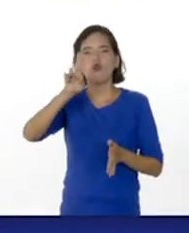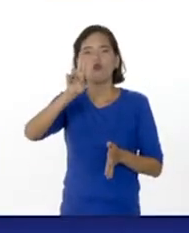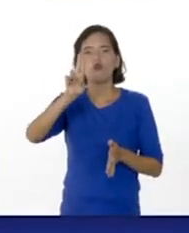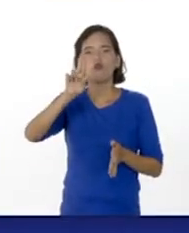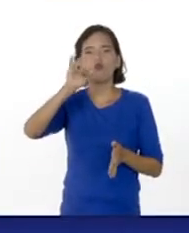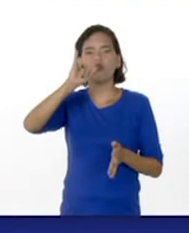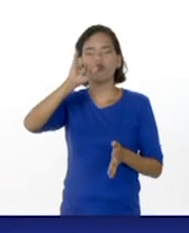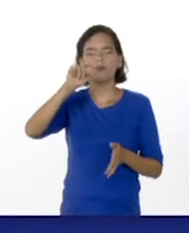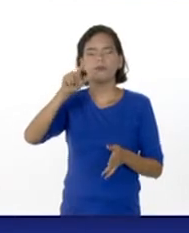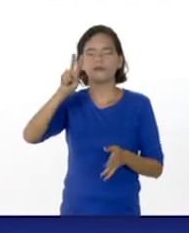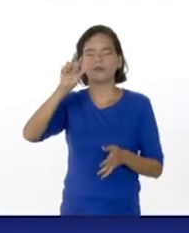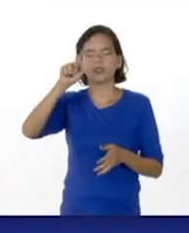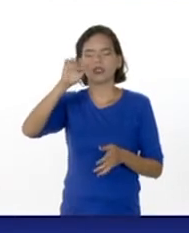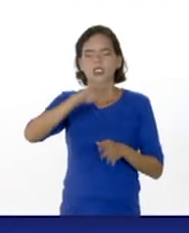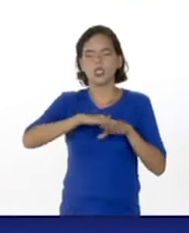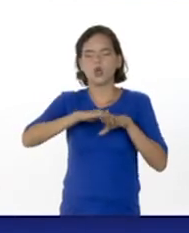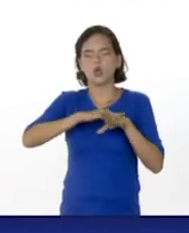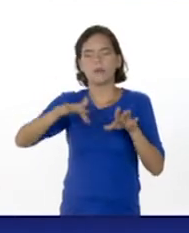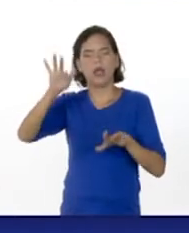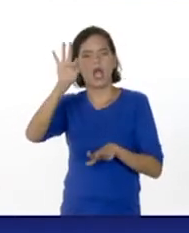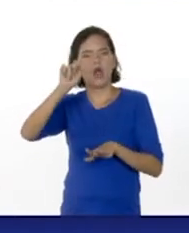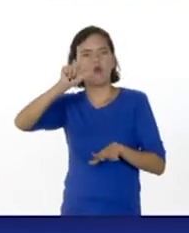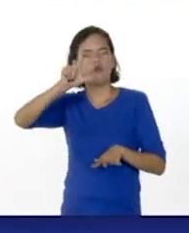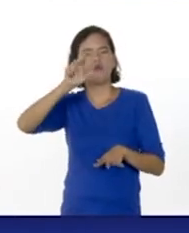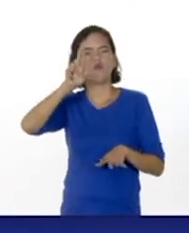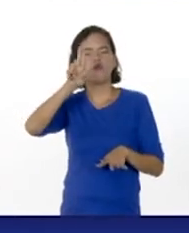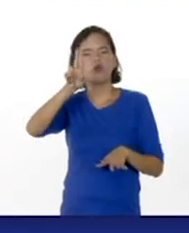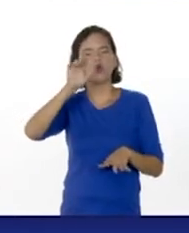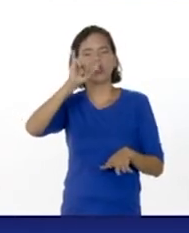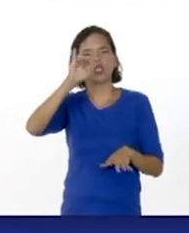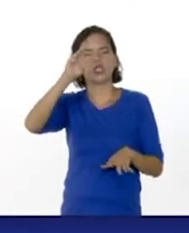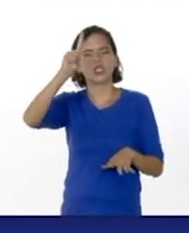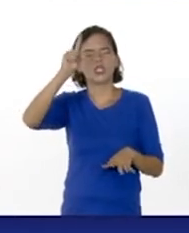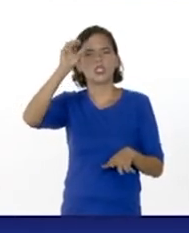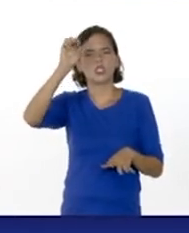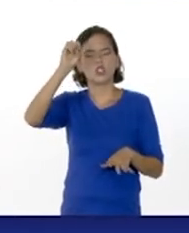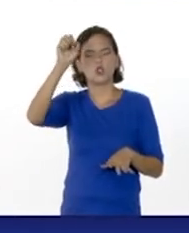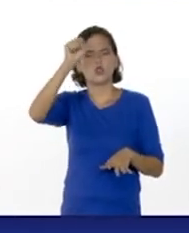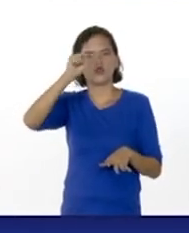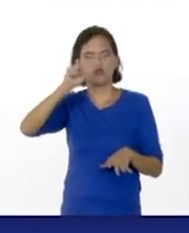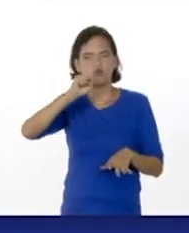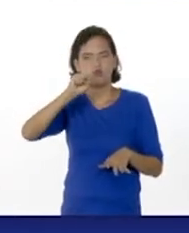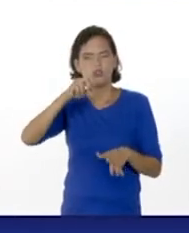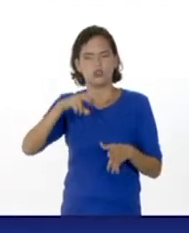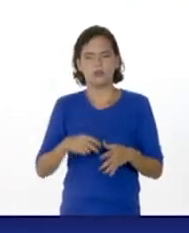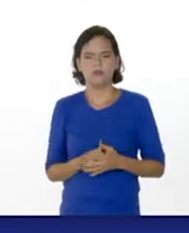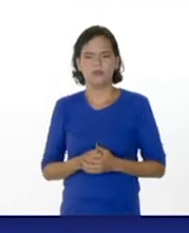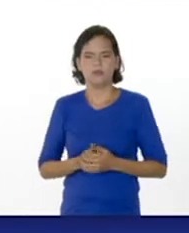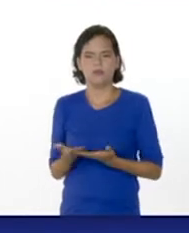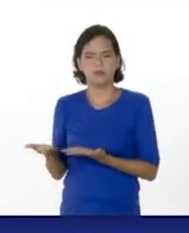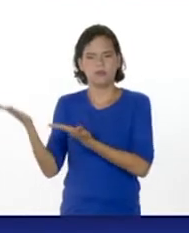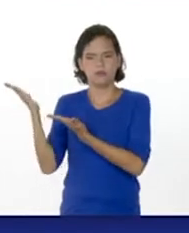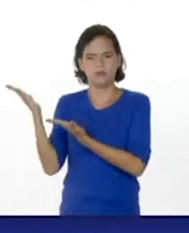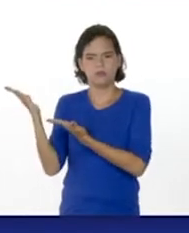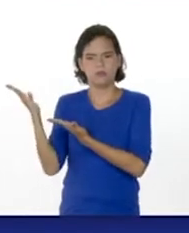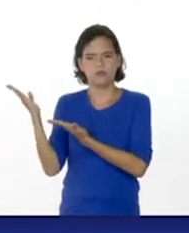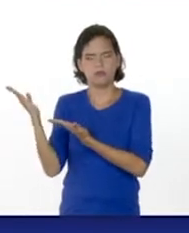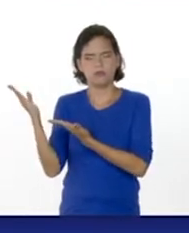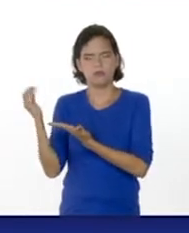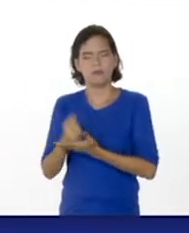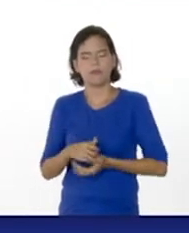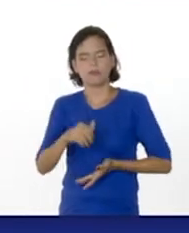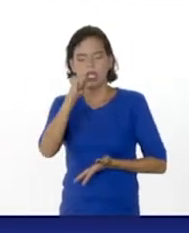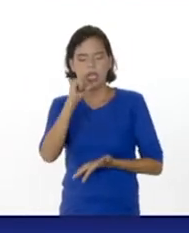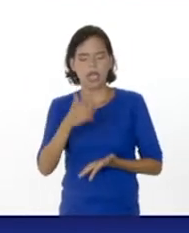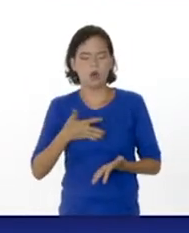Dice que los fluidos pueden moverse o fluir en distintas maneras. El agua puede fluir suave y lentamente en